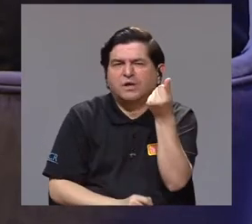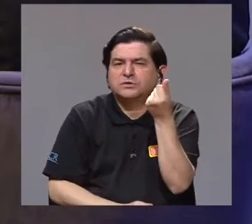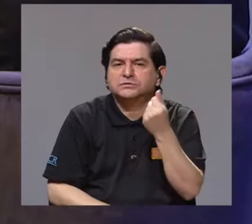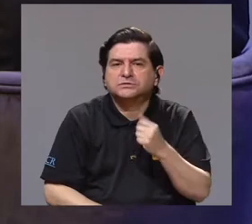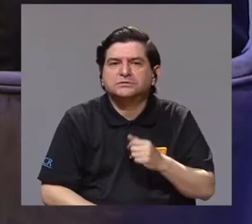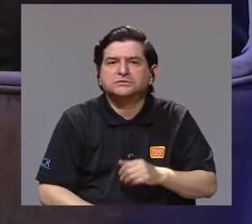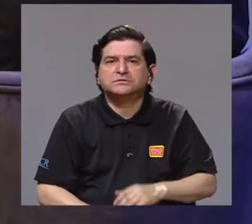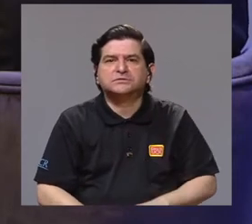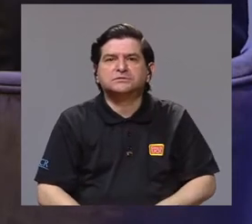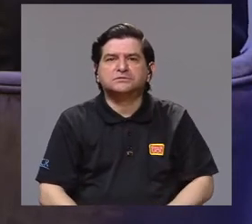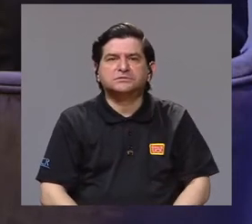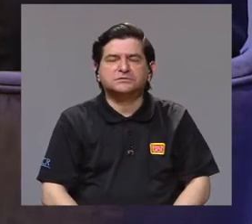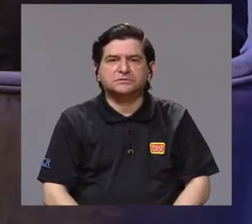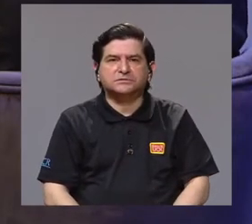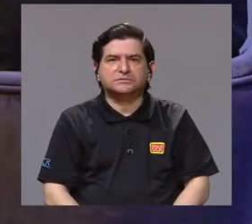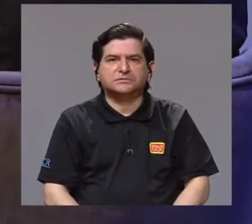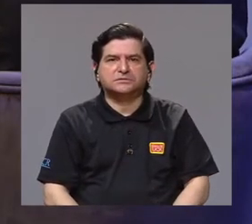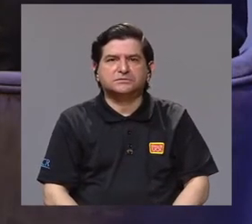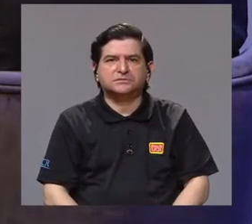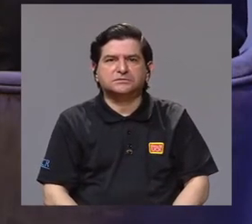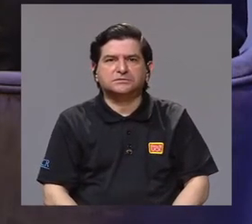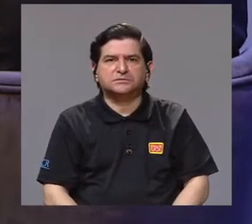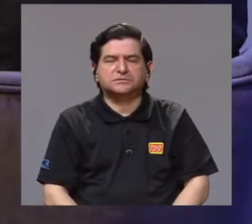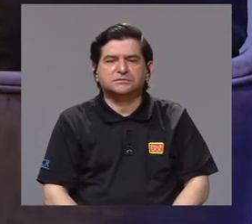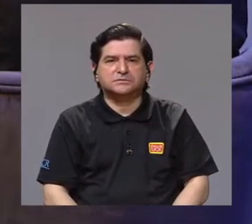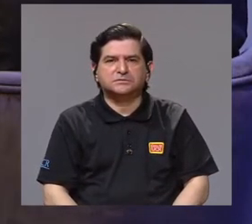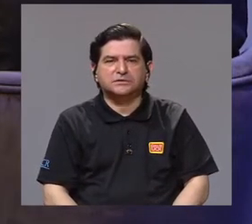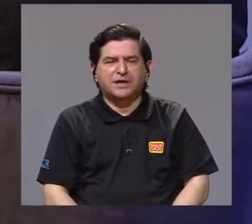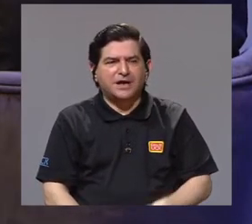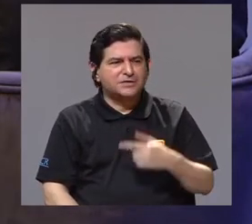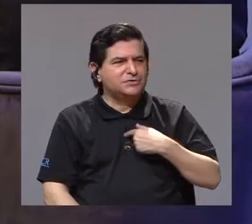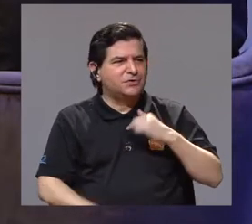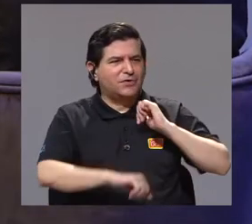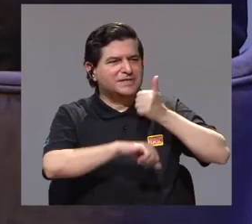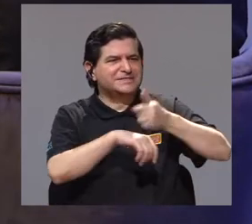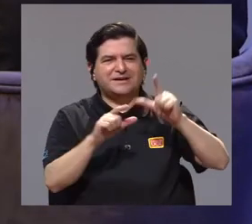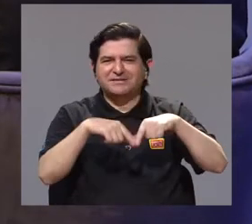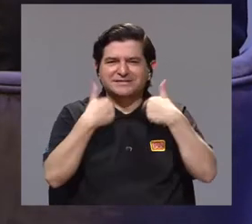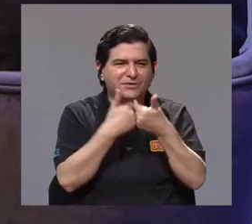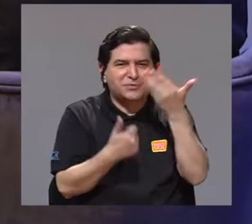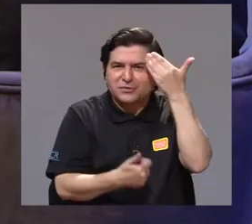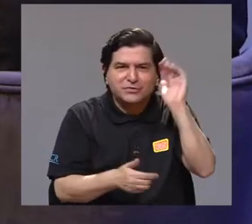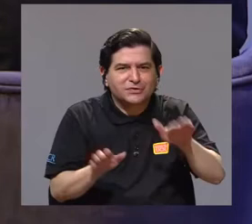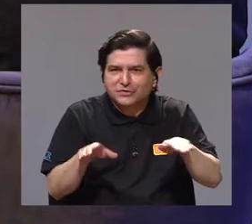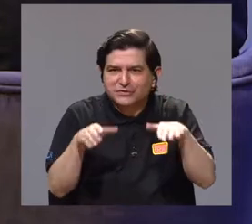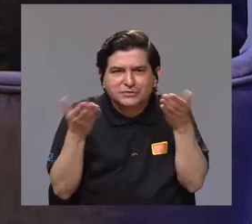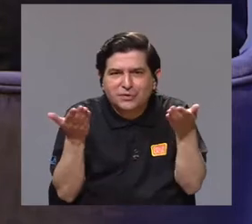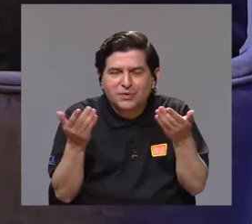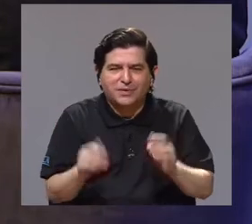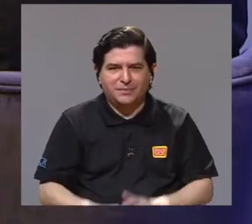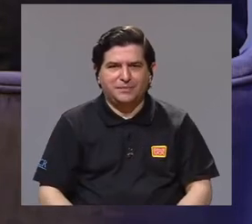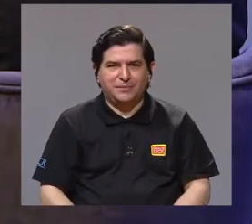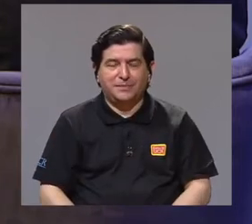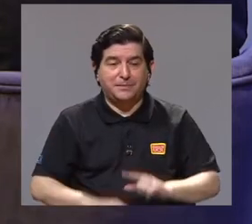específicamente? Bueno, no sé cómo definir grupos, pero sí,